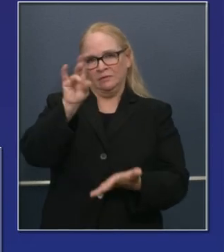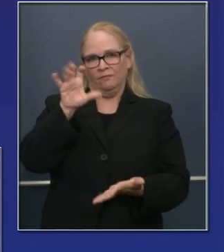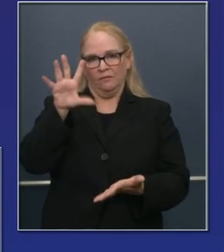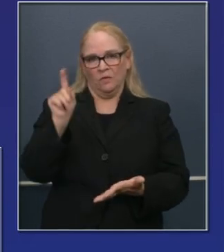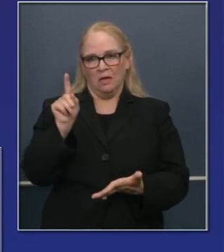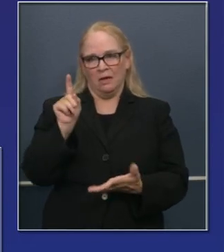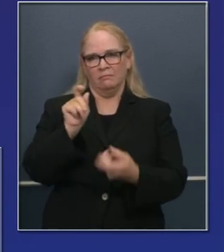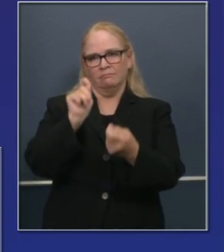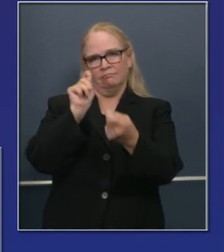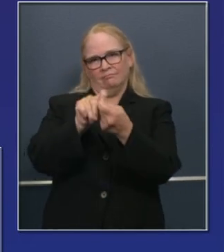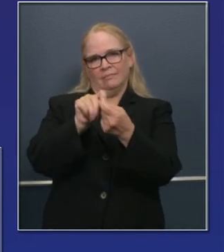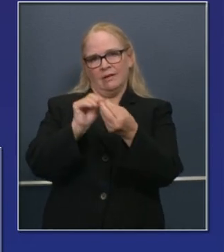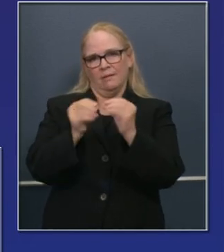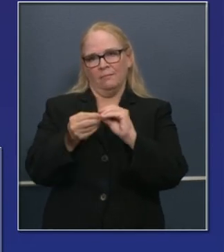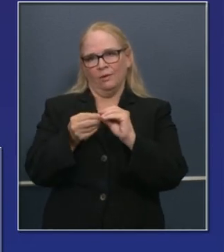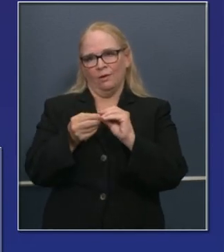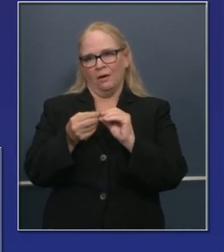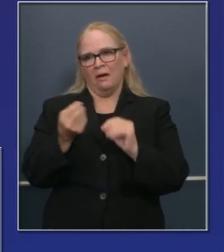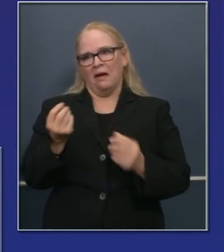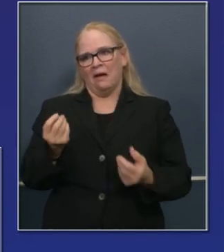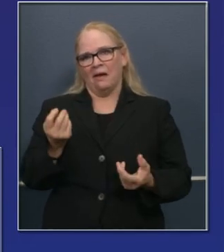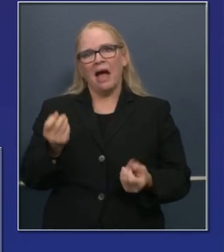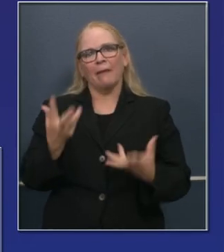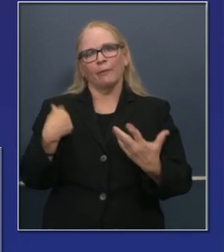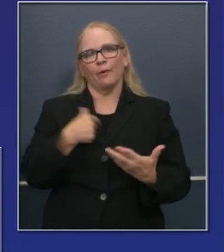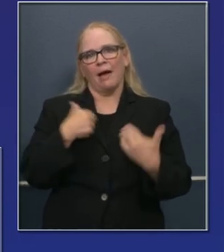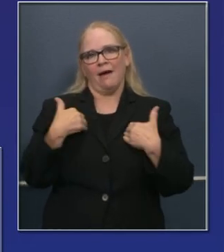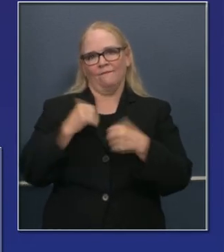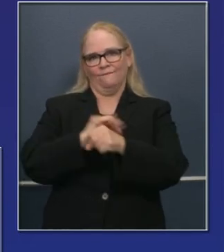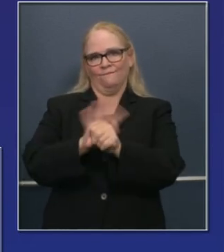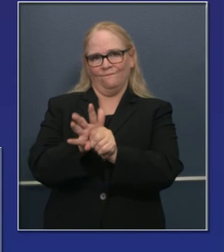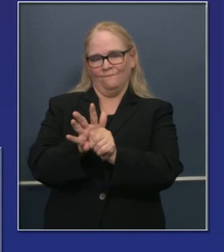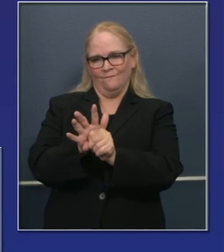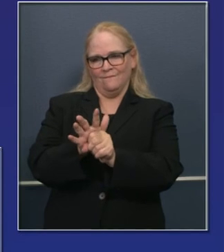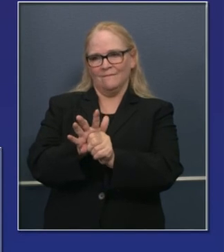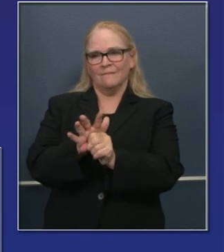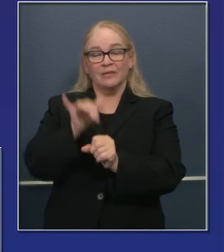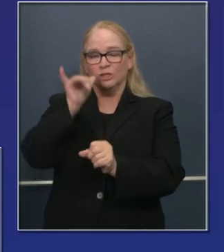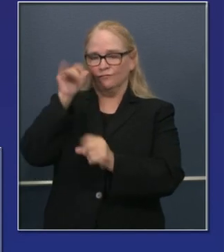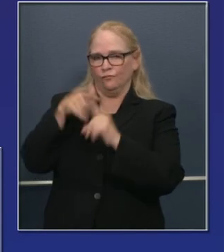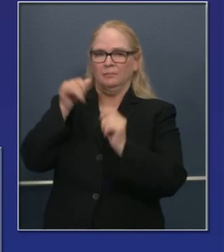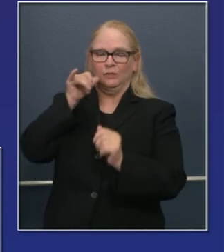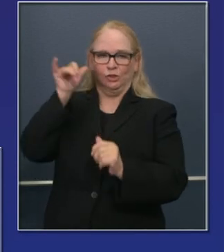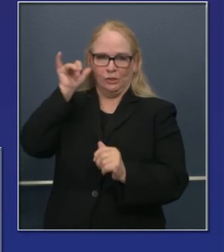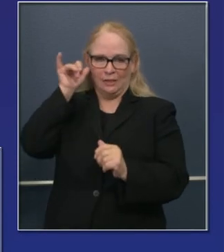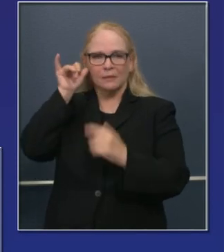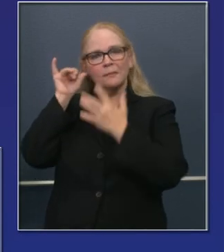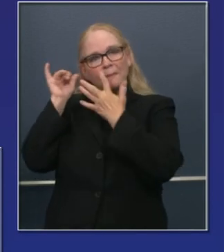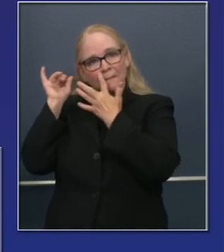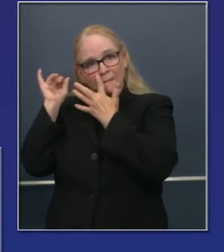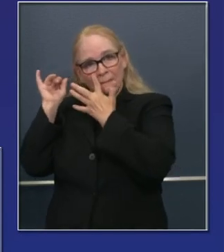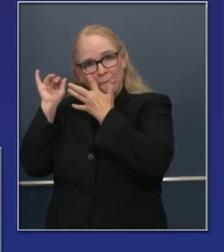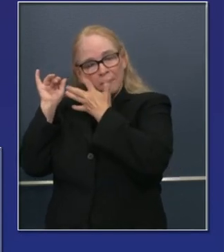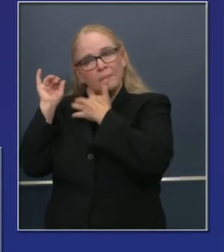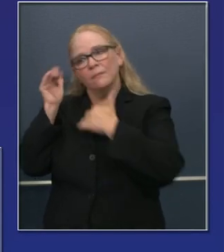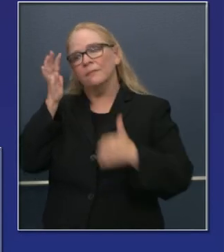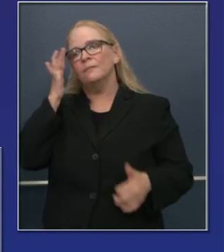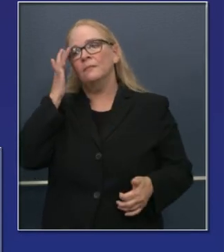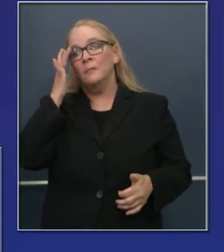una cifra precisa de casos que pasaron por nuestro sistema. Ayer pasaron por nuestro sistema,